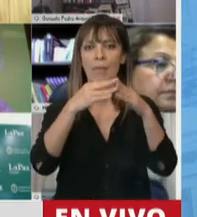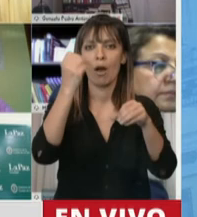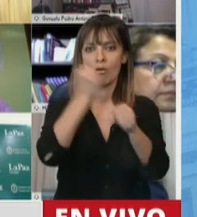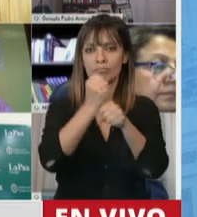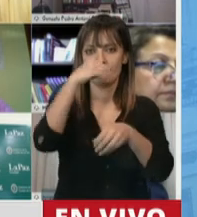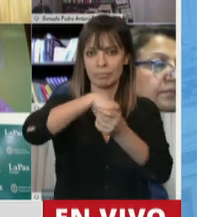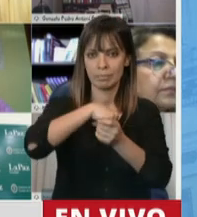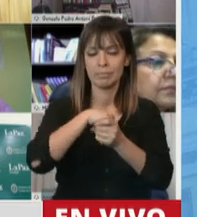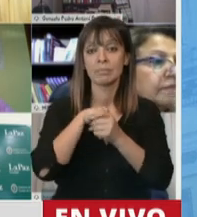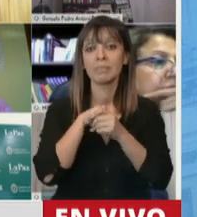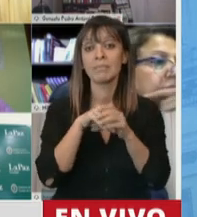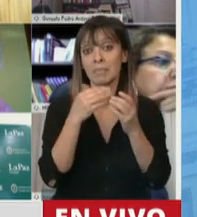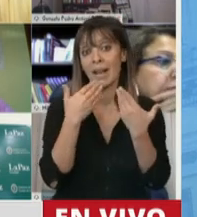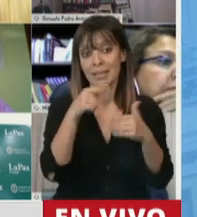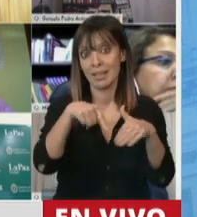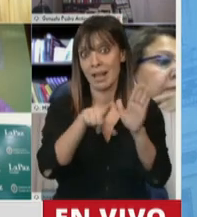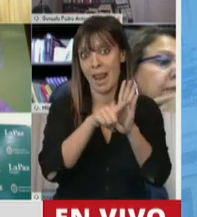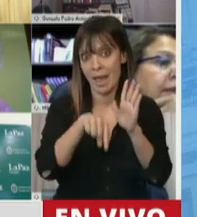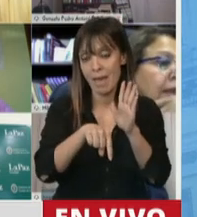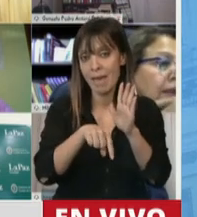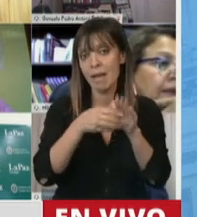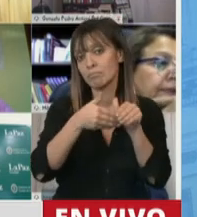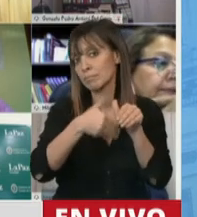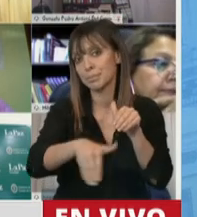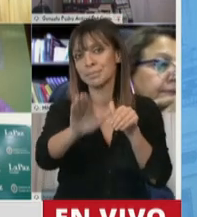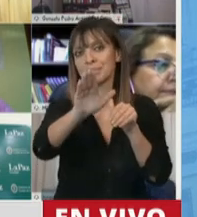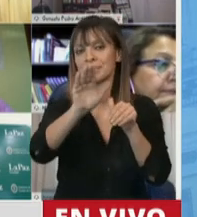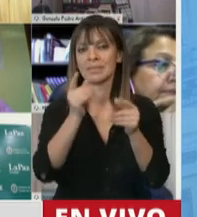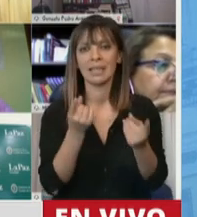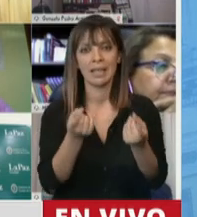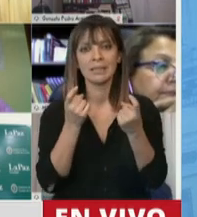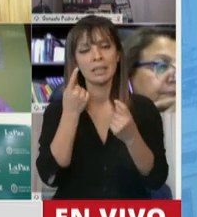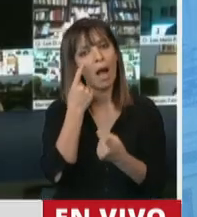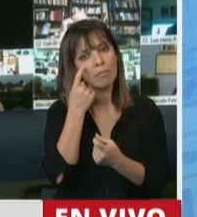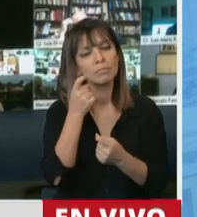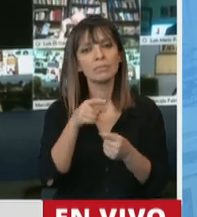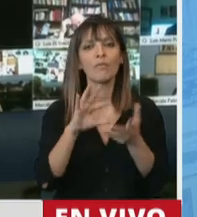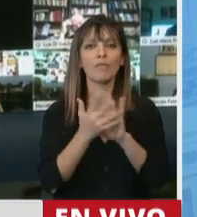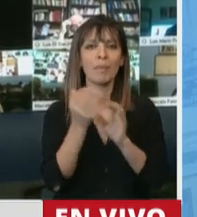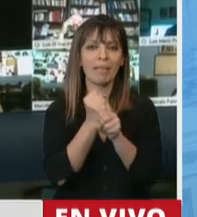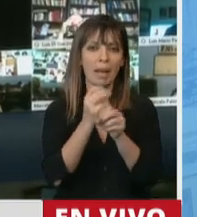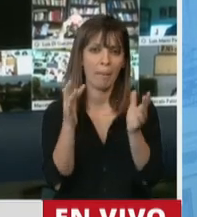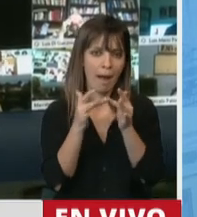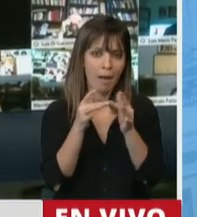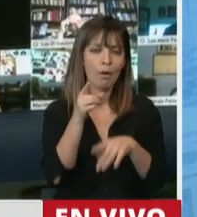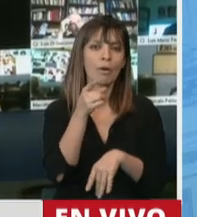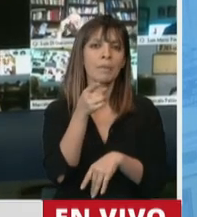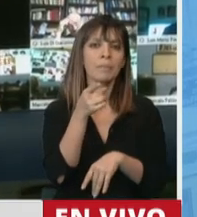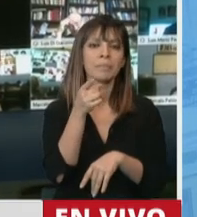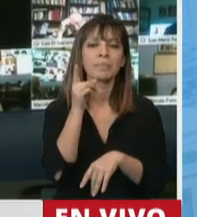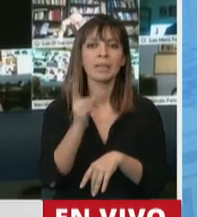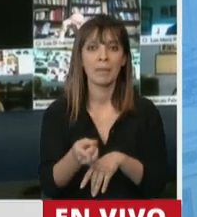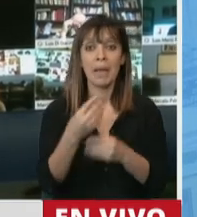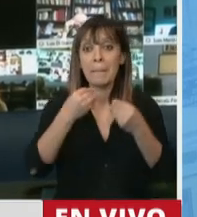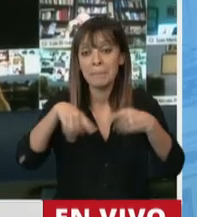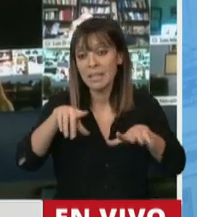sobre todo a partir de esta nueva modalidad que es el teletrabajo, que justamente se comienza a